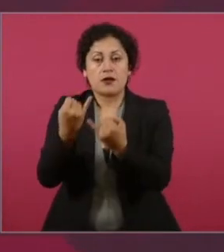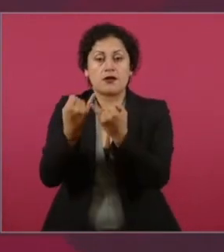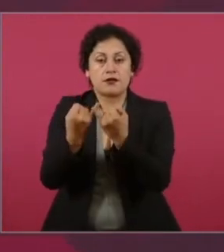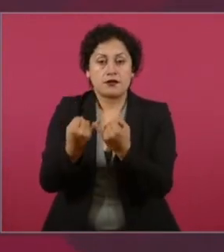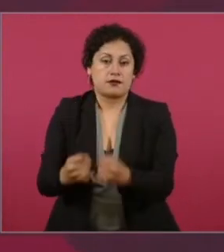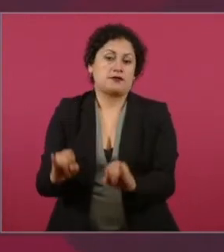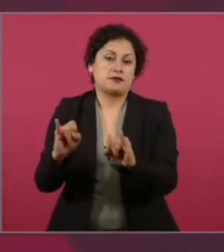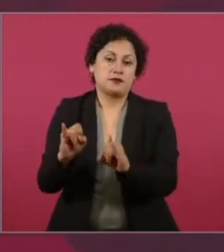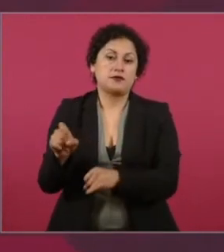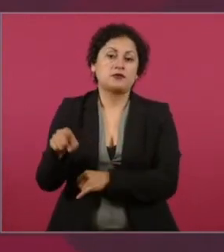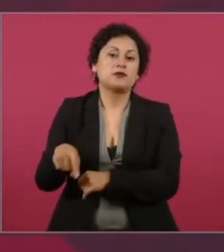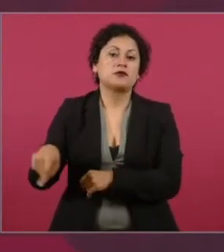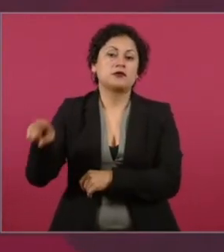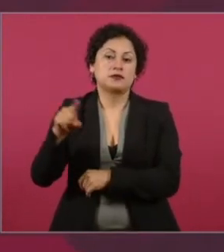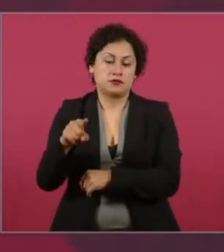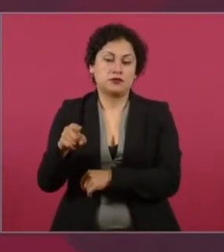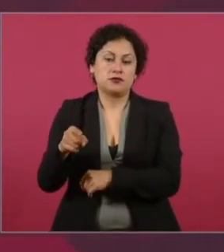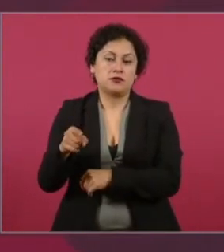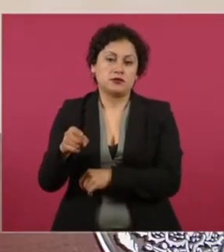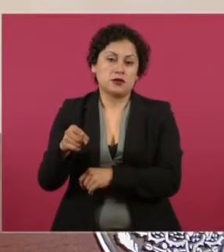insurgente. Gracias.